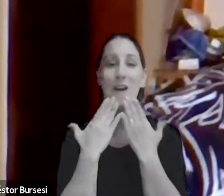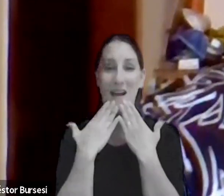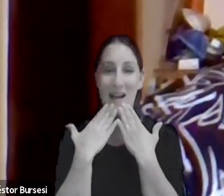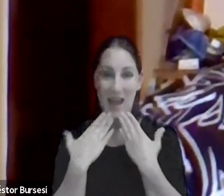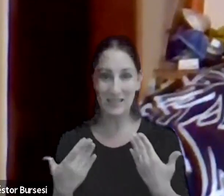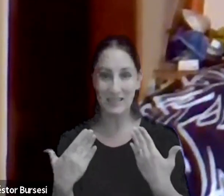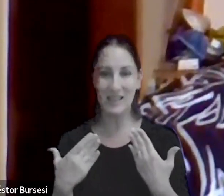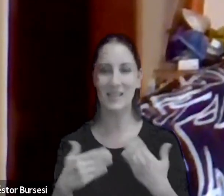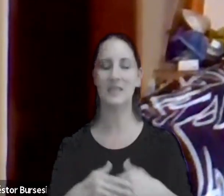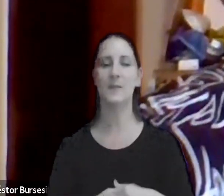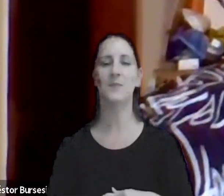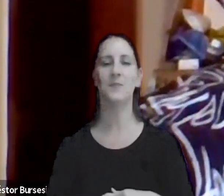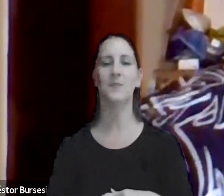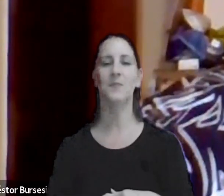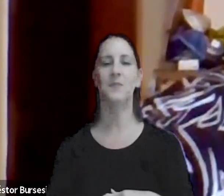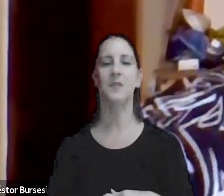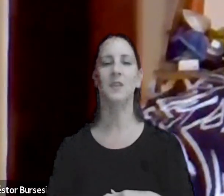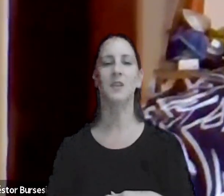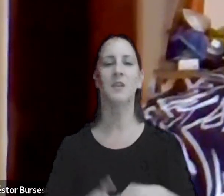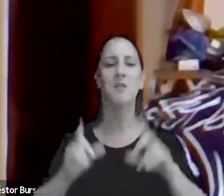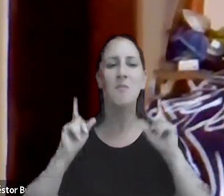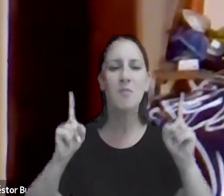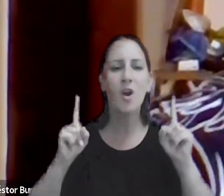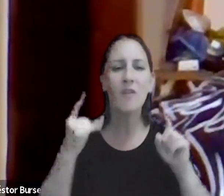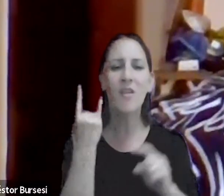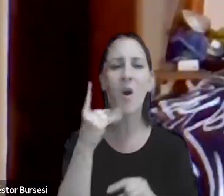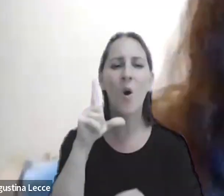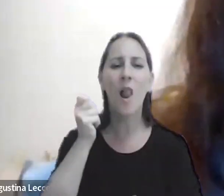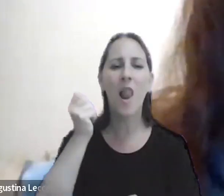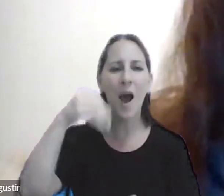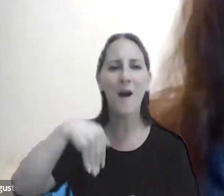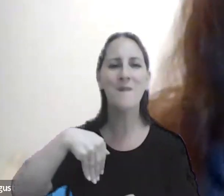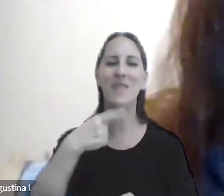ahí dice mi profe de la unlam quien Jacqueline